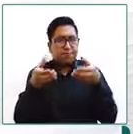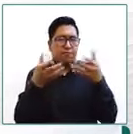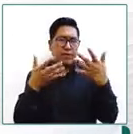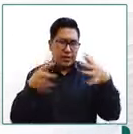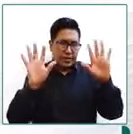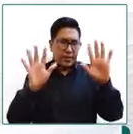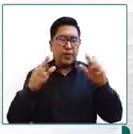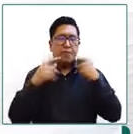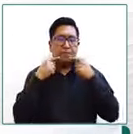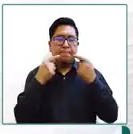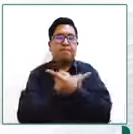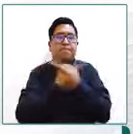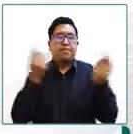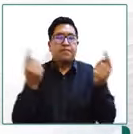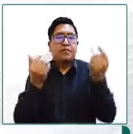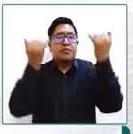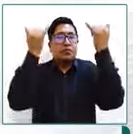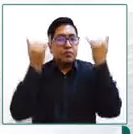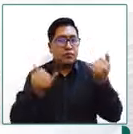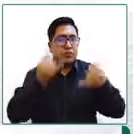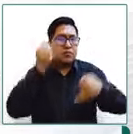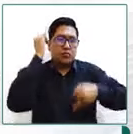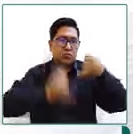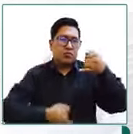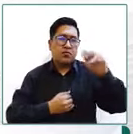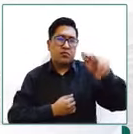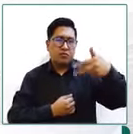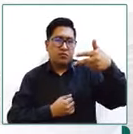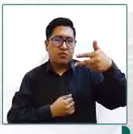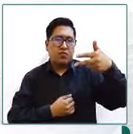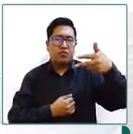este informe sería